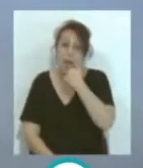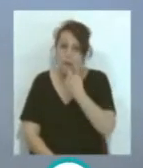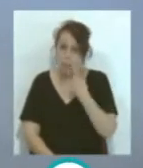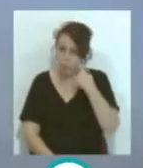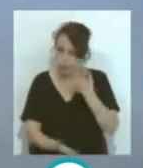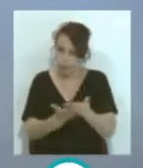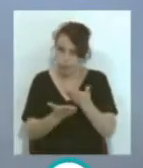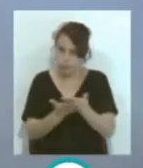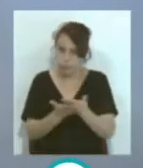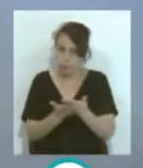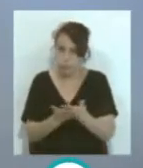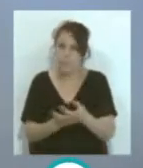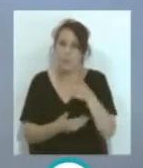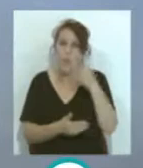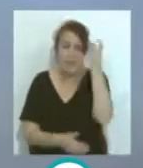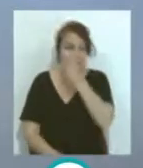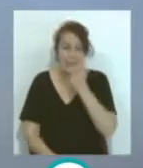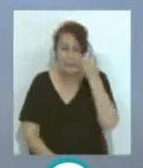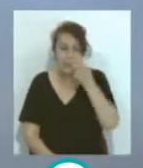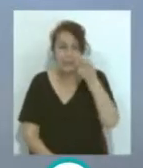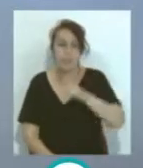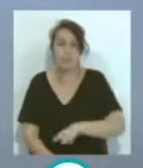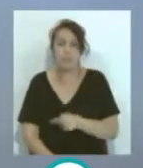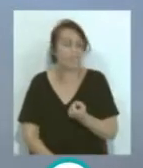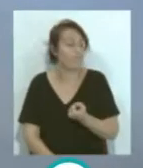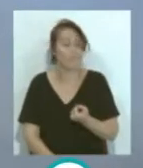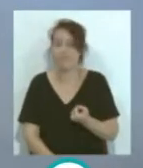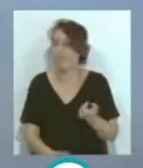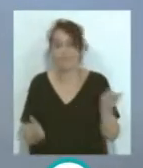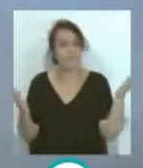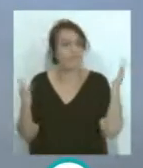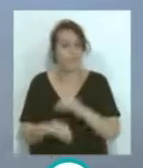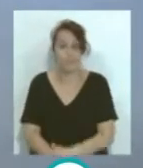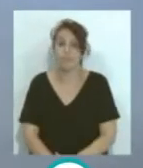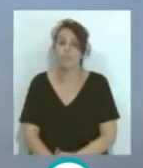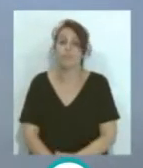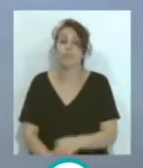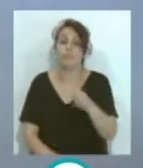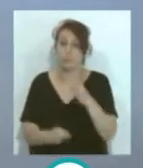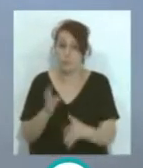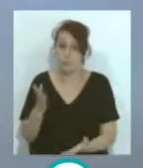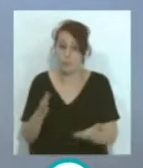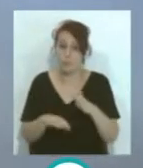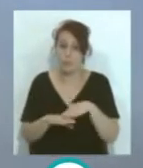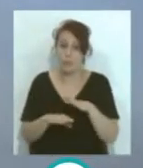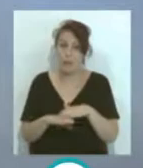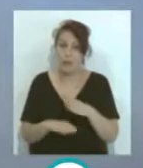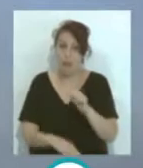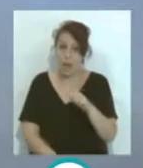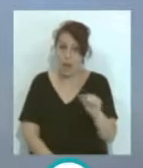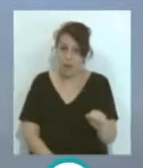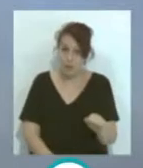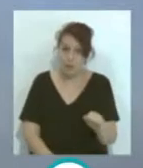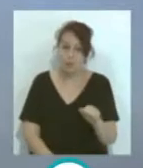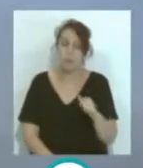demostrable... ...incluso con la lectura de los labios... ...no sucedió nada de eso... ...afortunadamente para Cala...